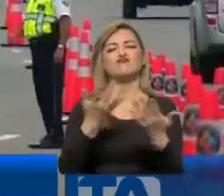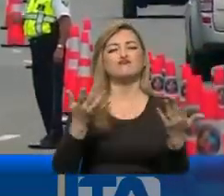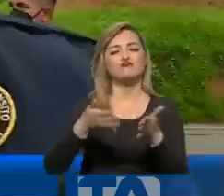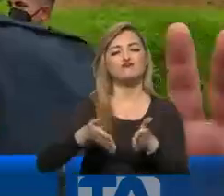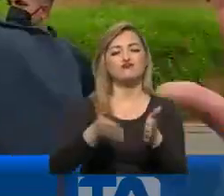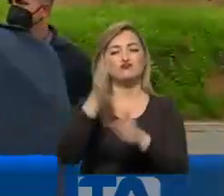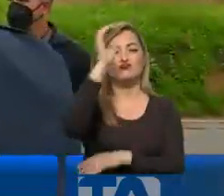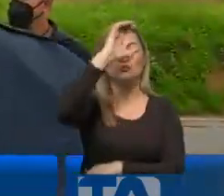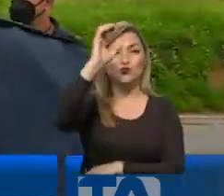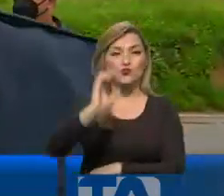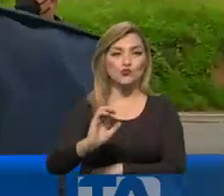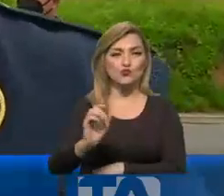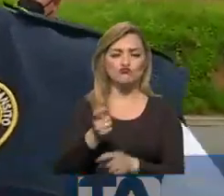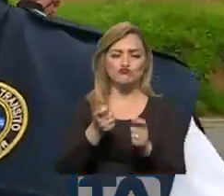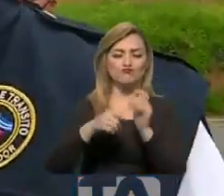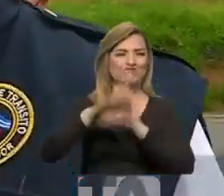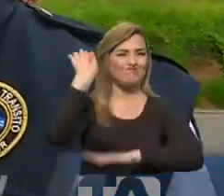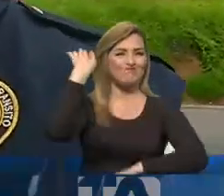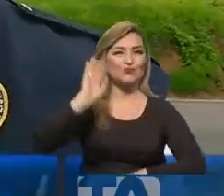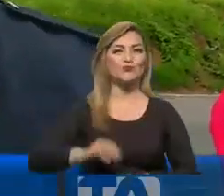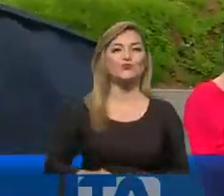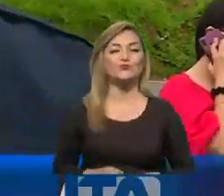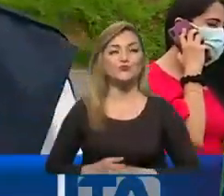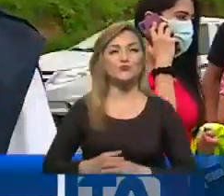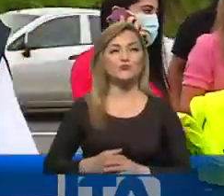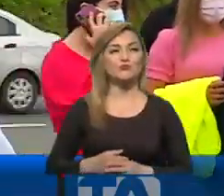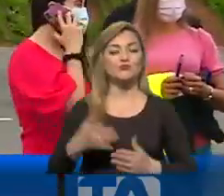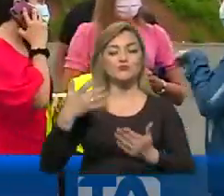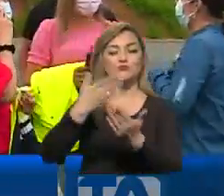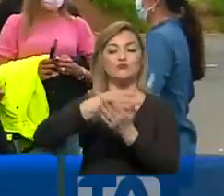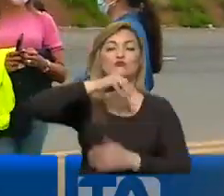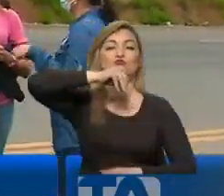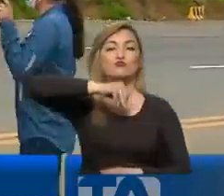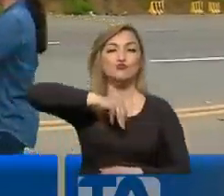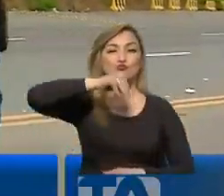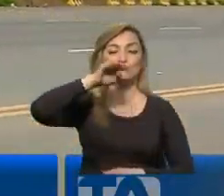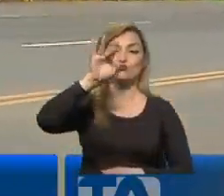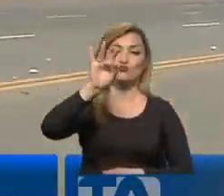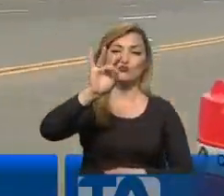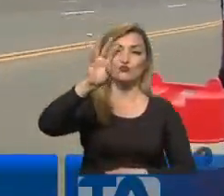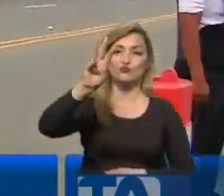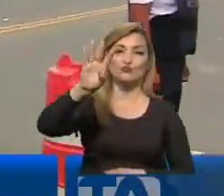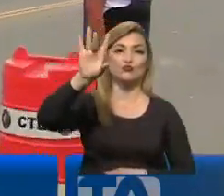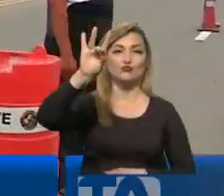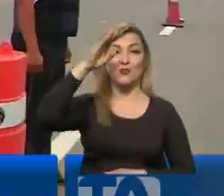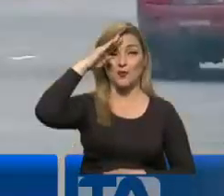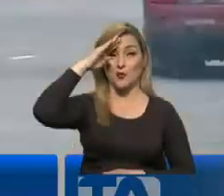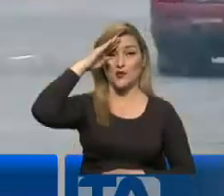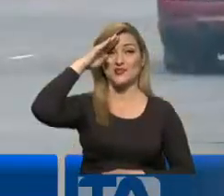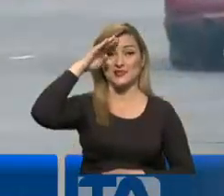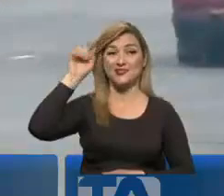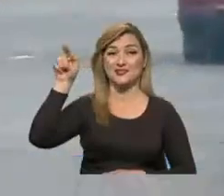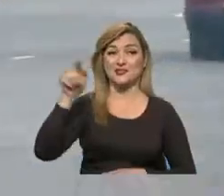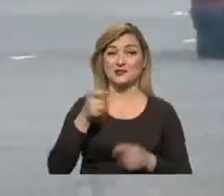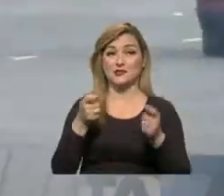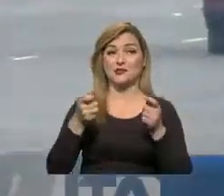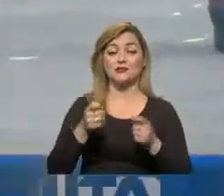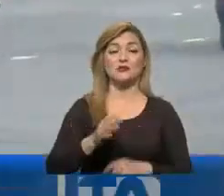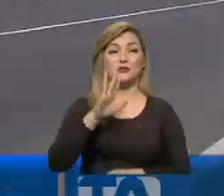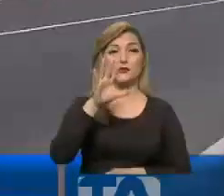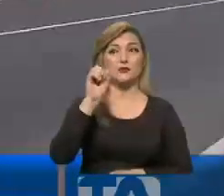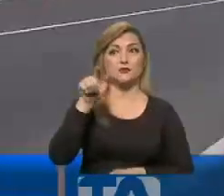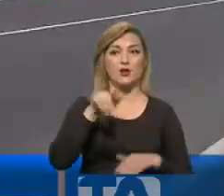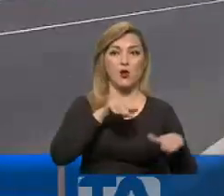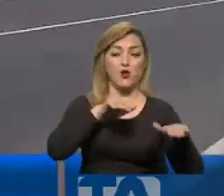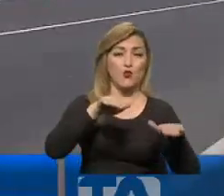en la vía a la costa. Para este tramo, inclusive llegando a Manta, tenemos 868 uniformados desplegados. Se espera que cerca de 50